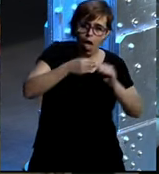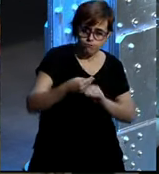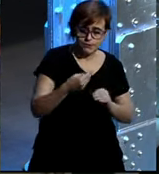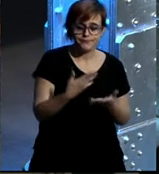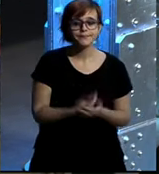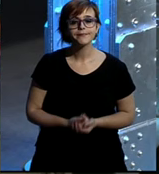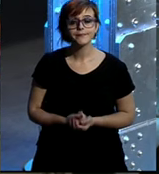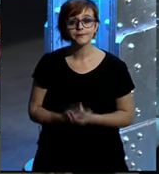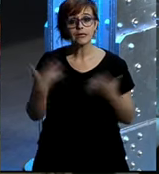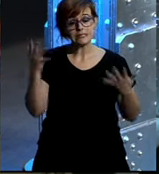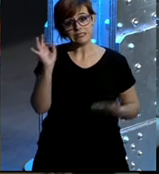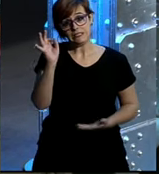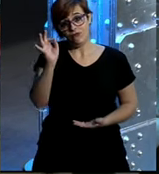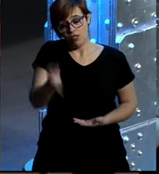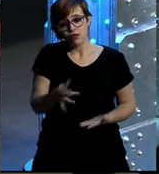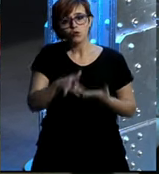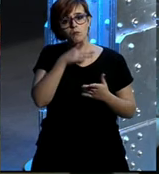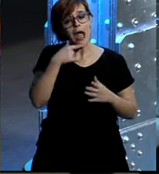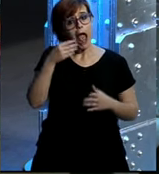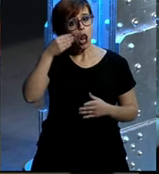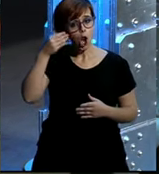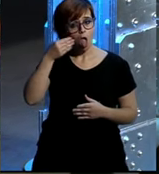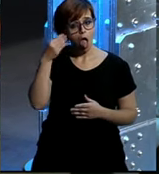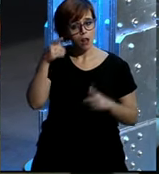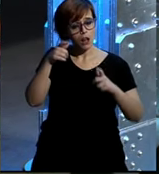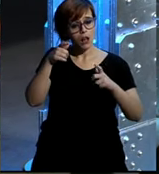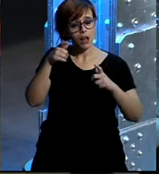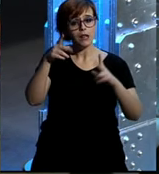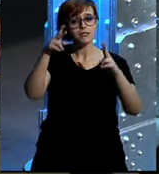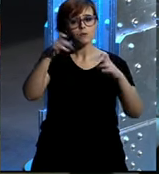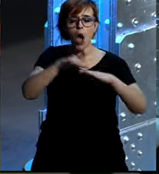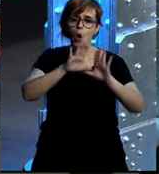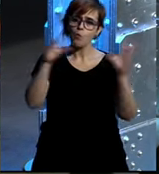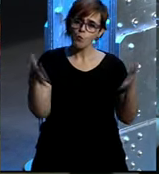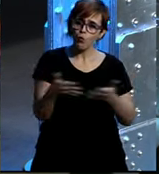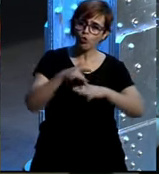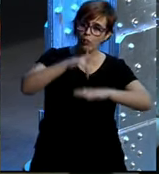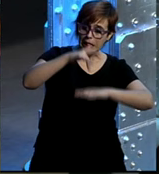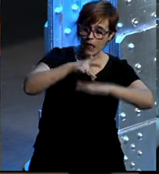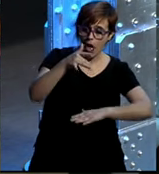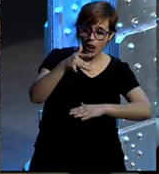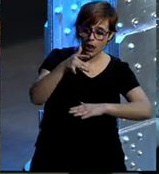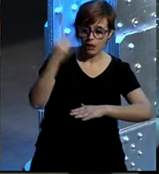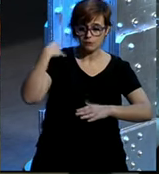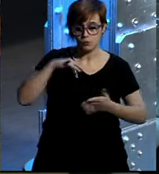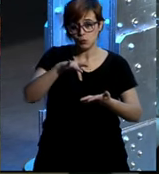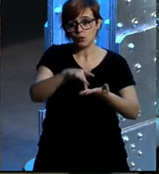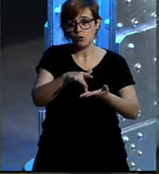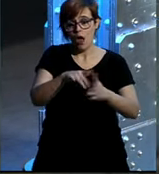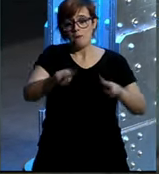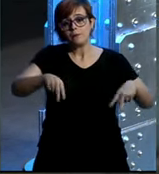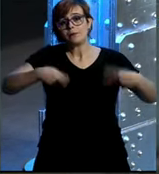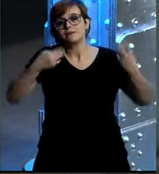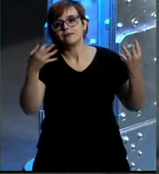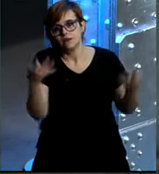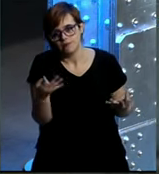Lo que sí que es verdad es que para L'Oreal el mundo digital nos ha permitido, bueno, pues que sea